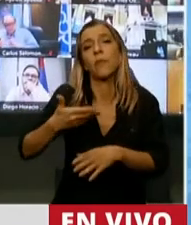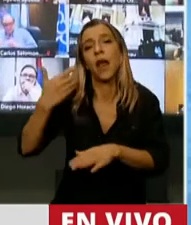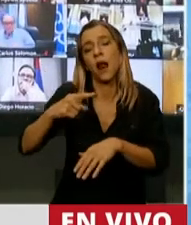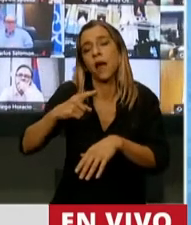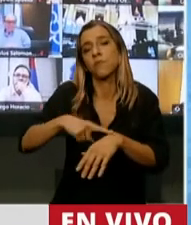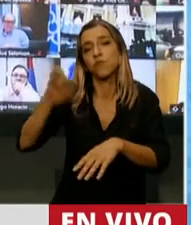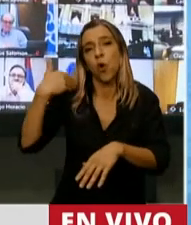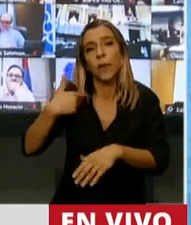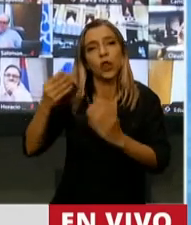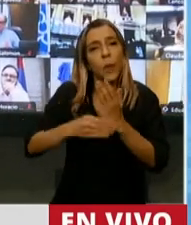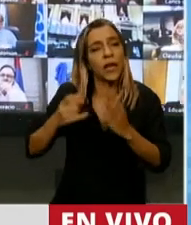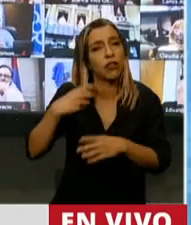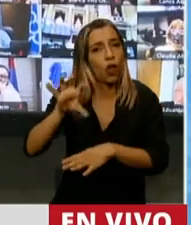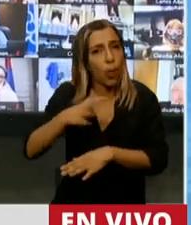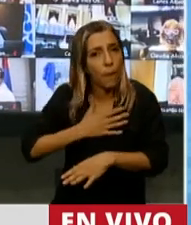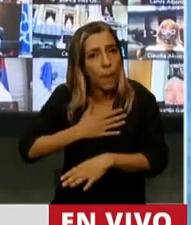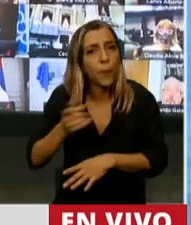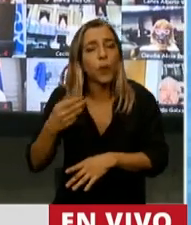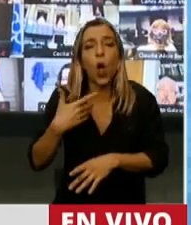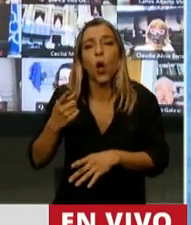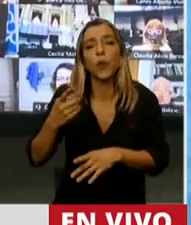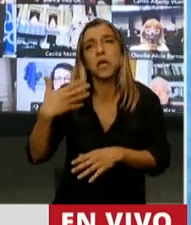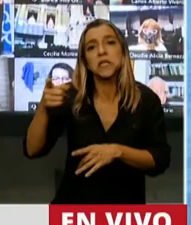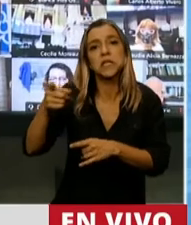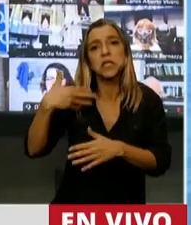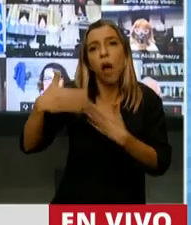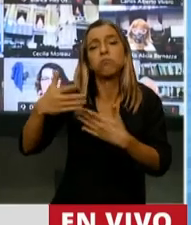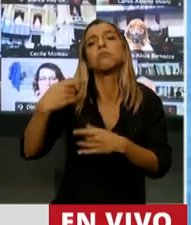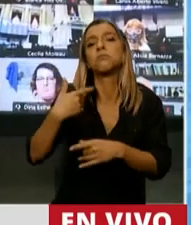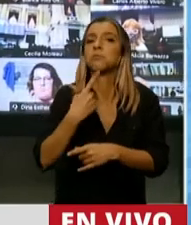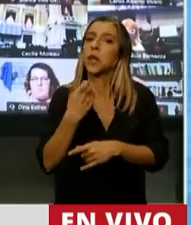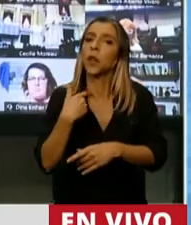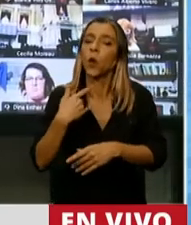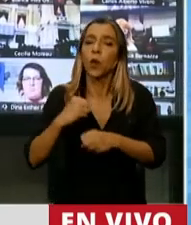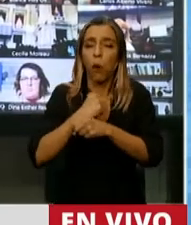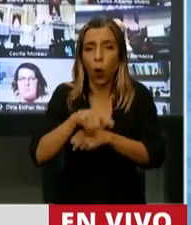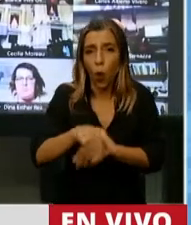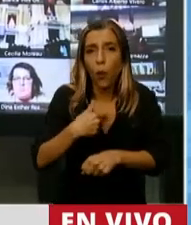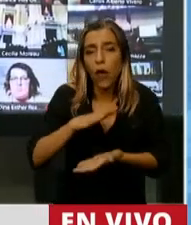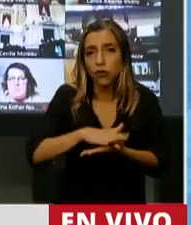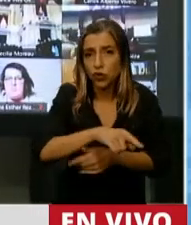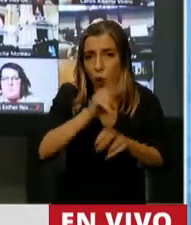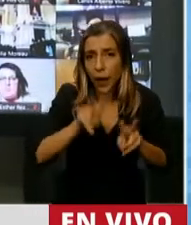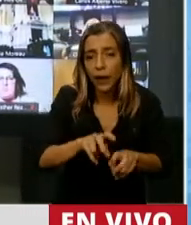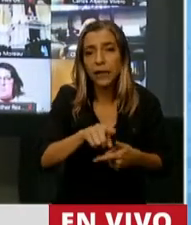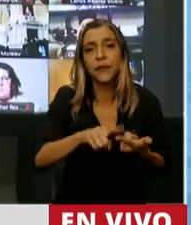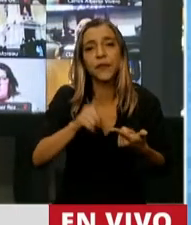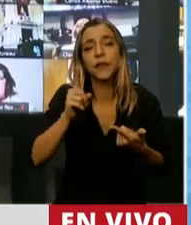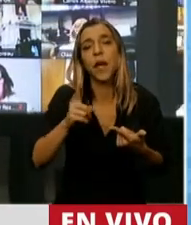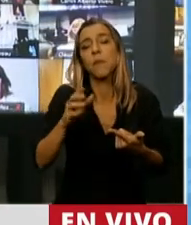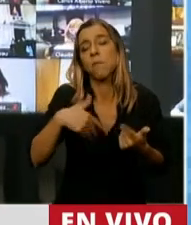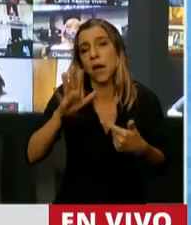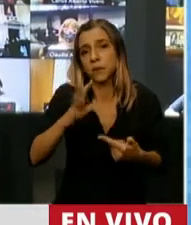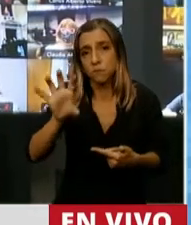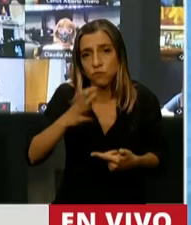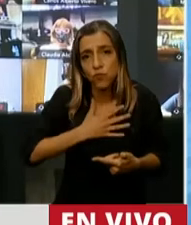provincia. Me parece muy positivo lo que se está probando el tabaco. Muy positivo el listado de obras, inclusive las que están incluidas en mi provincia. Creemos